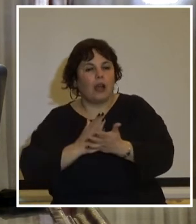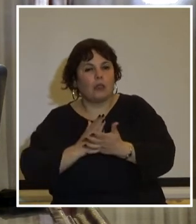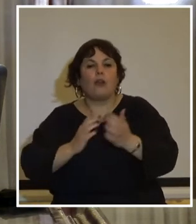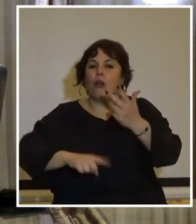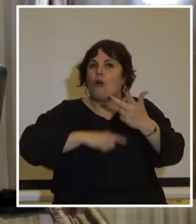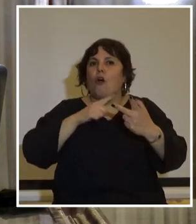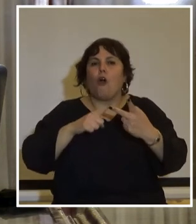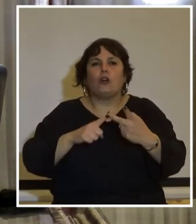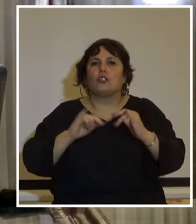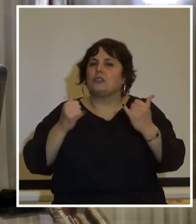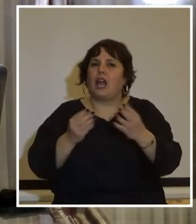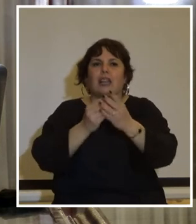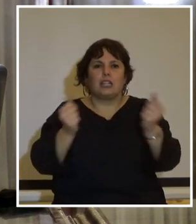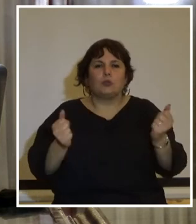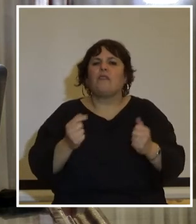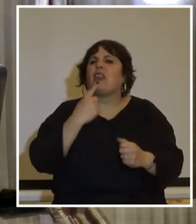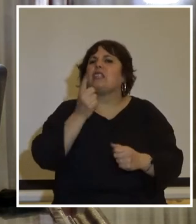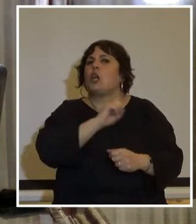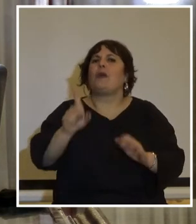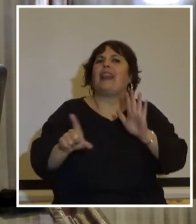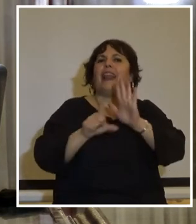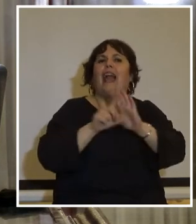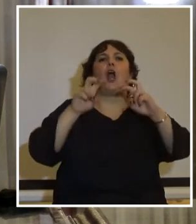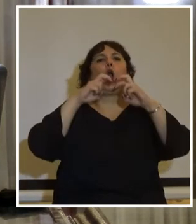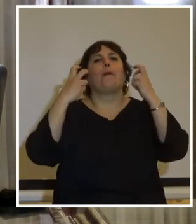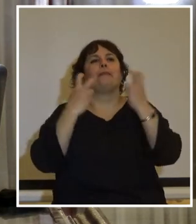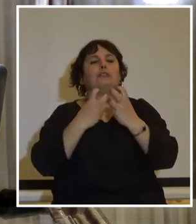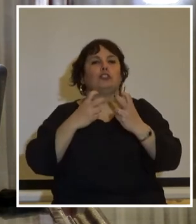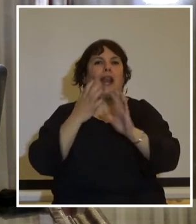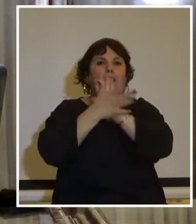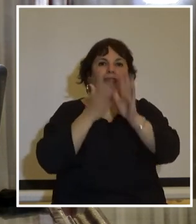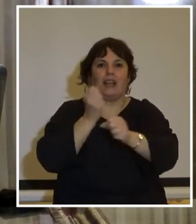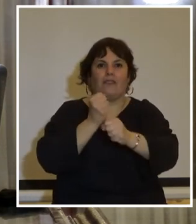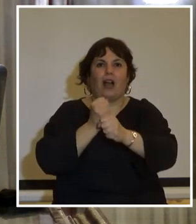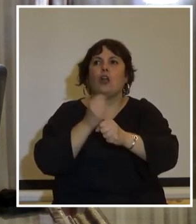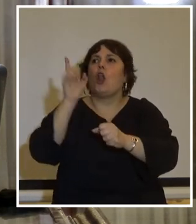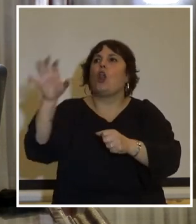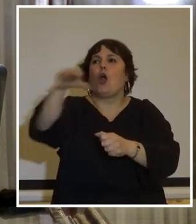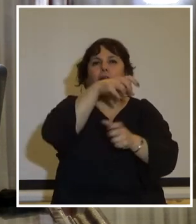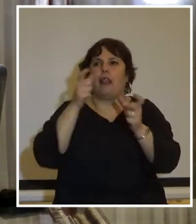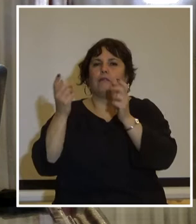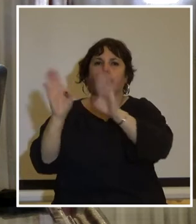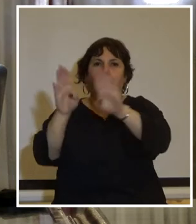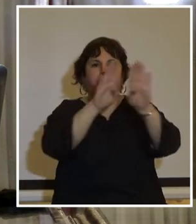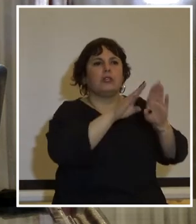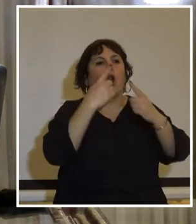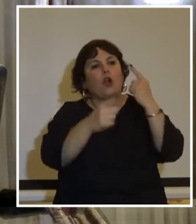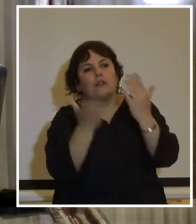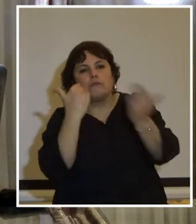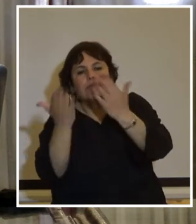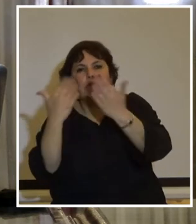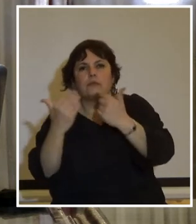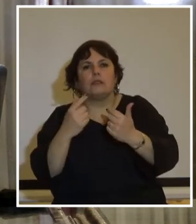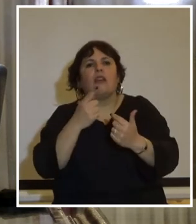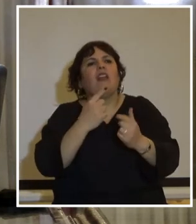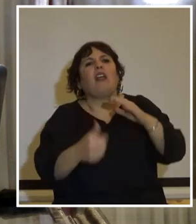otro donde se disuelve y declara ilícita la convención nacional de trabajadores y se dispone el cierre de sus locales la incautación de sus bienes y el